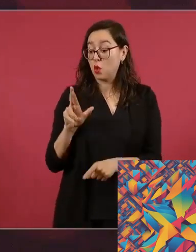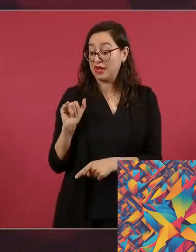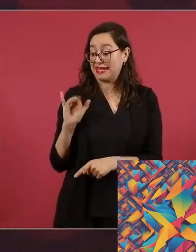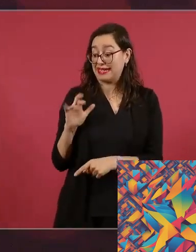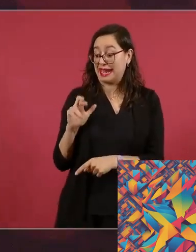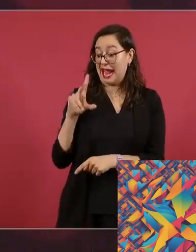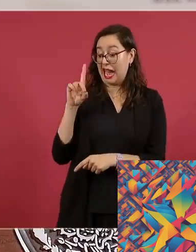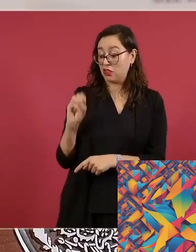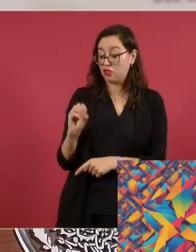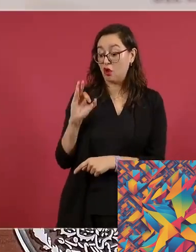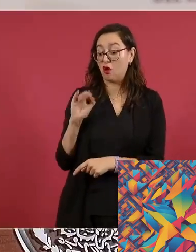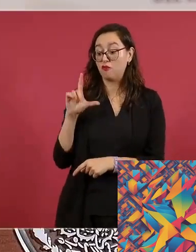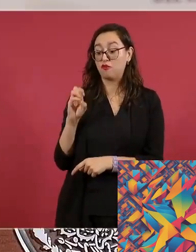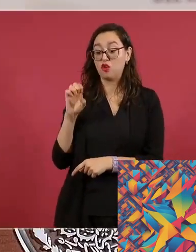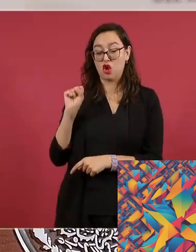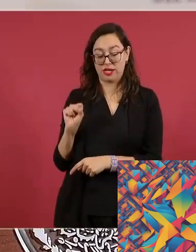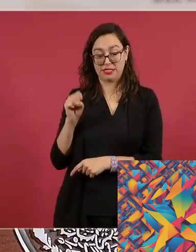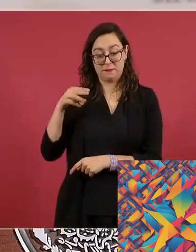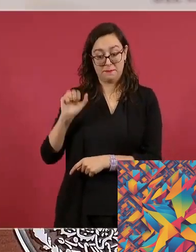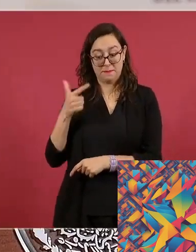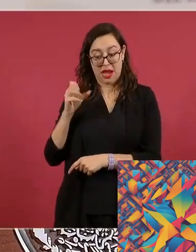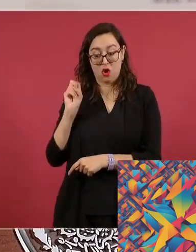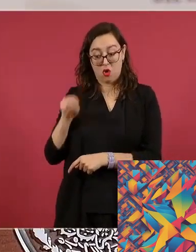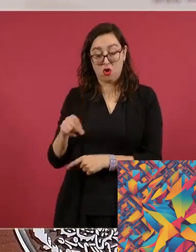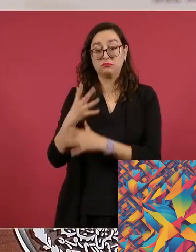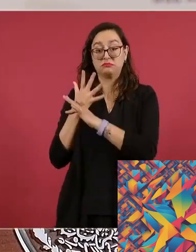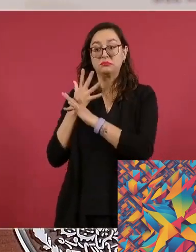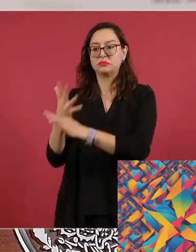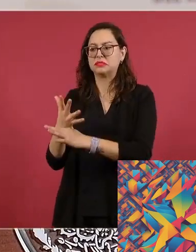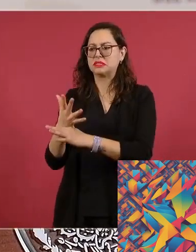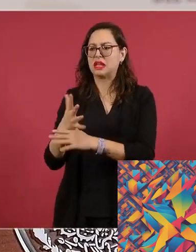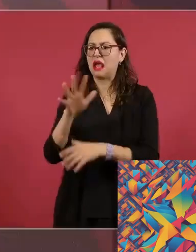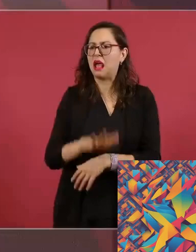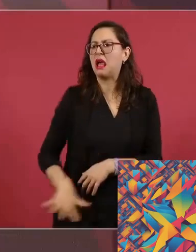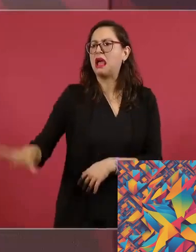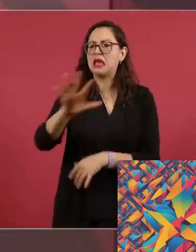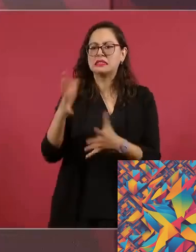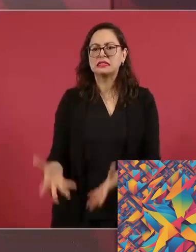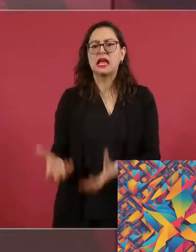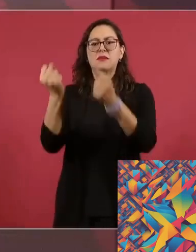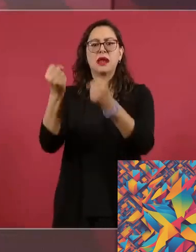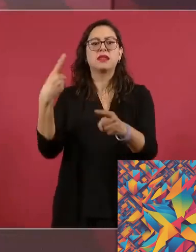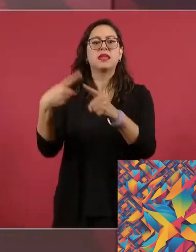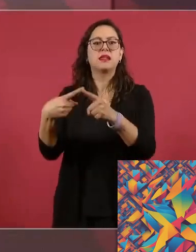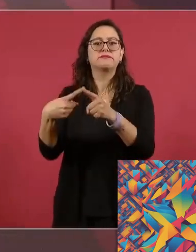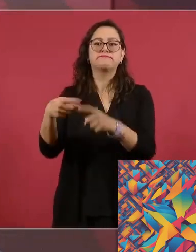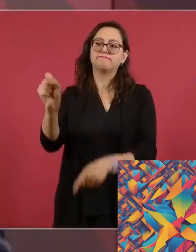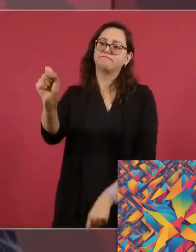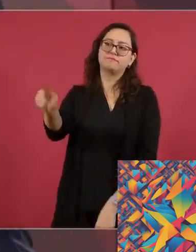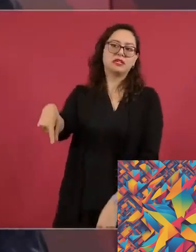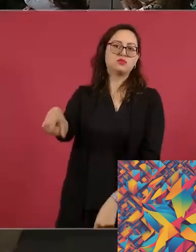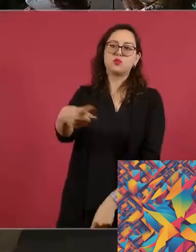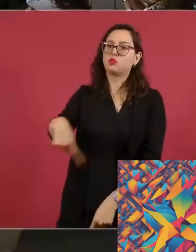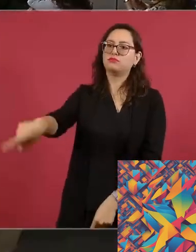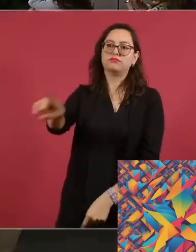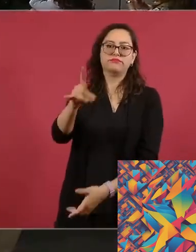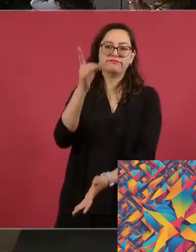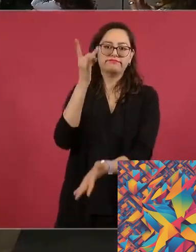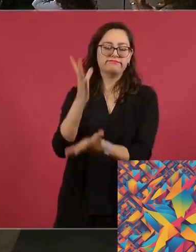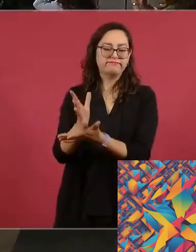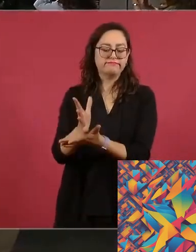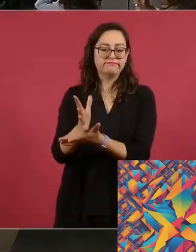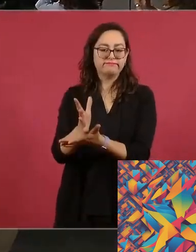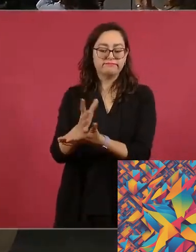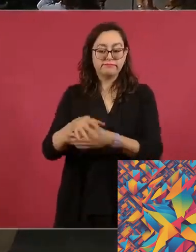países de origen de los migrantes. Estos programas no solo brindan oportunidades de empleo y desarrollo, sino que también fomentan un